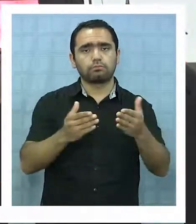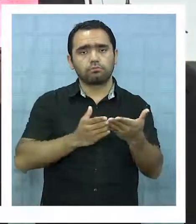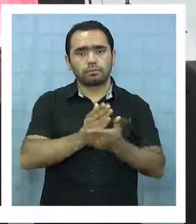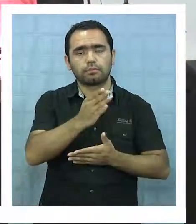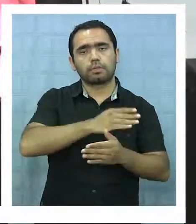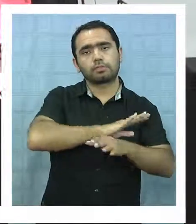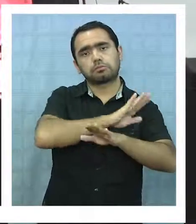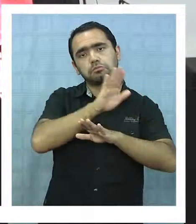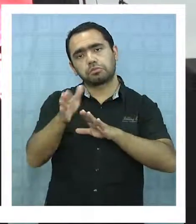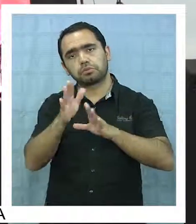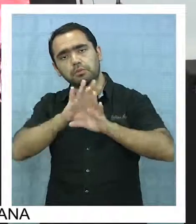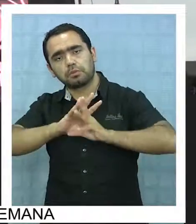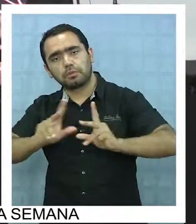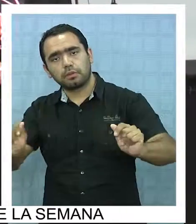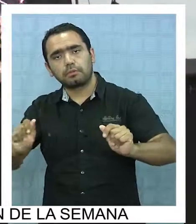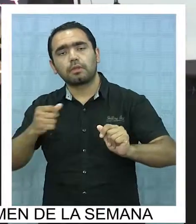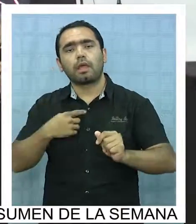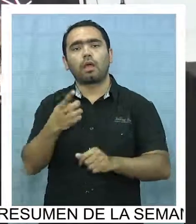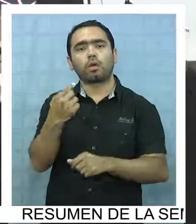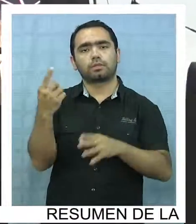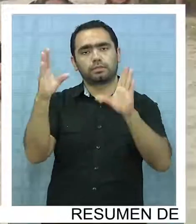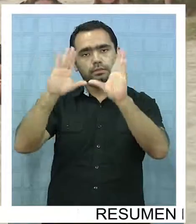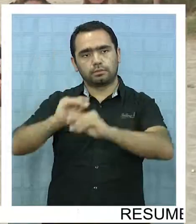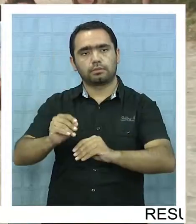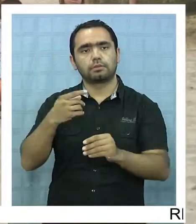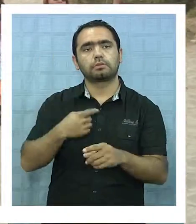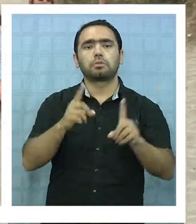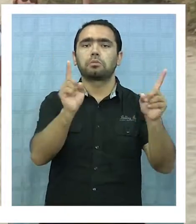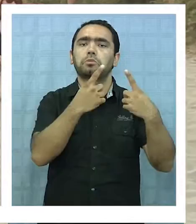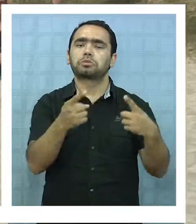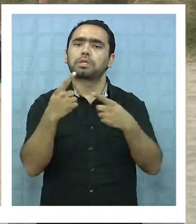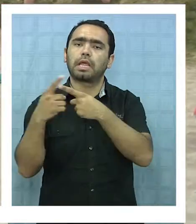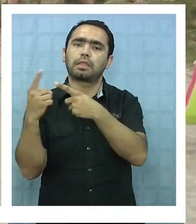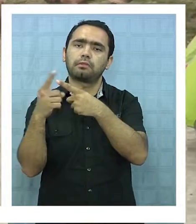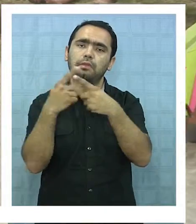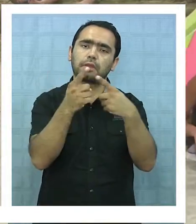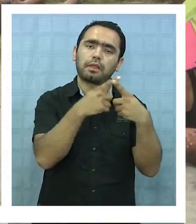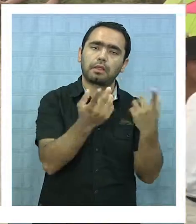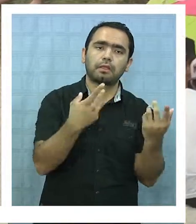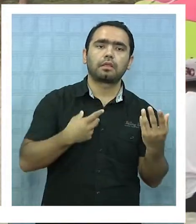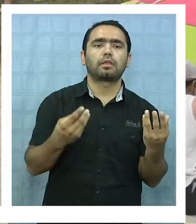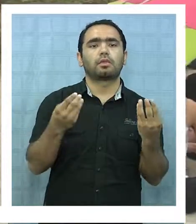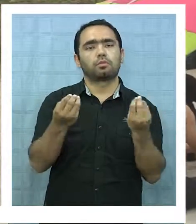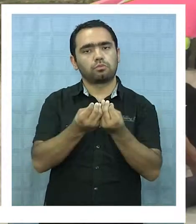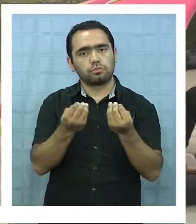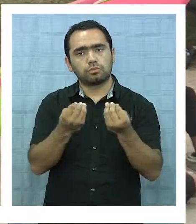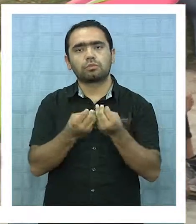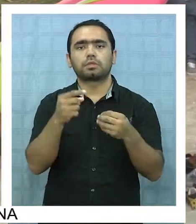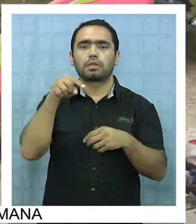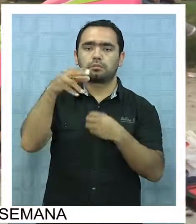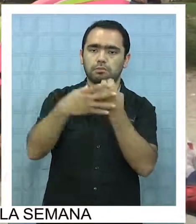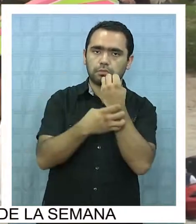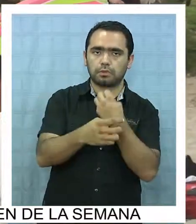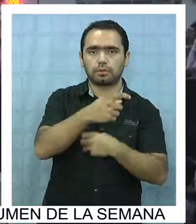la noche, haciendo un recorrido por varios géneros musicales y dando cuenta de una gran y variada producción local.